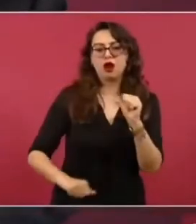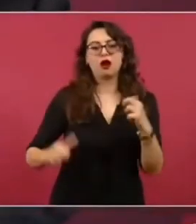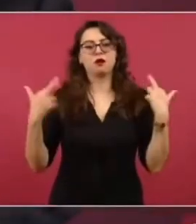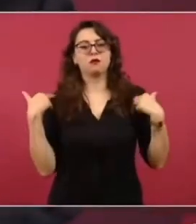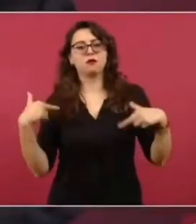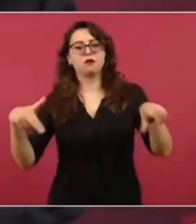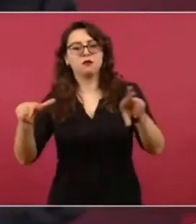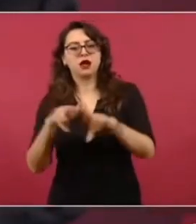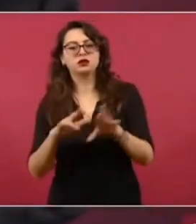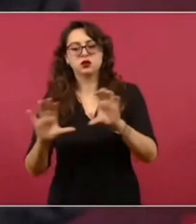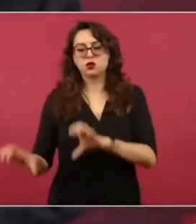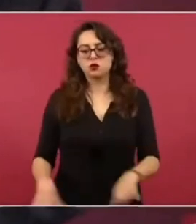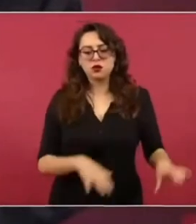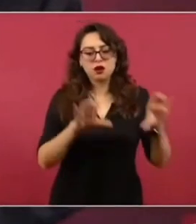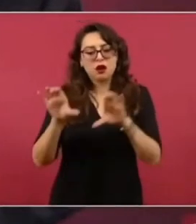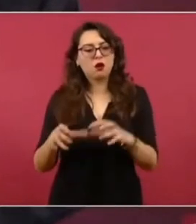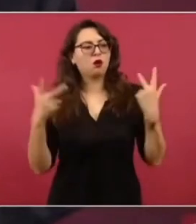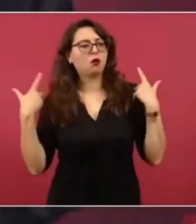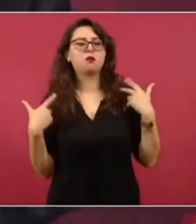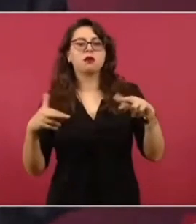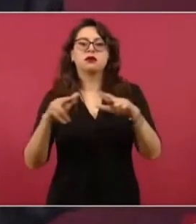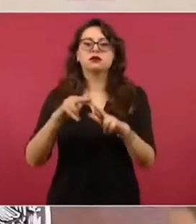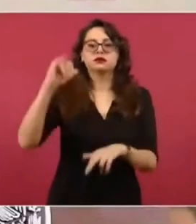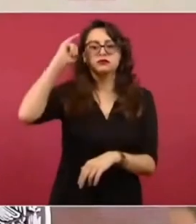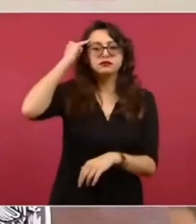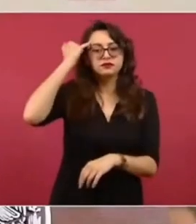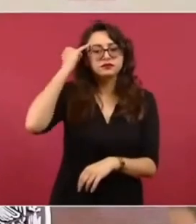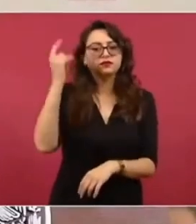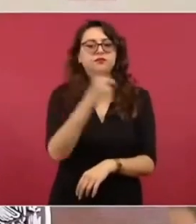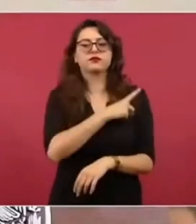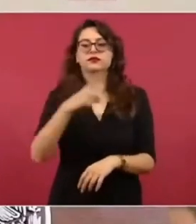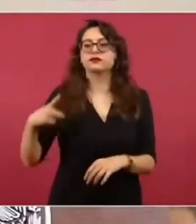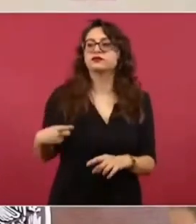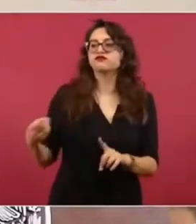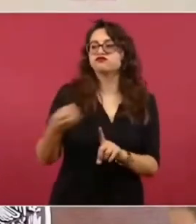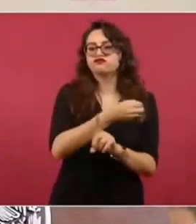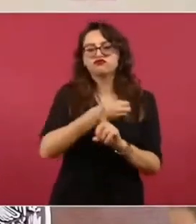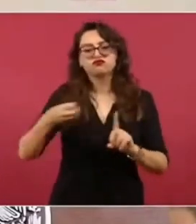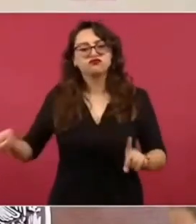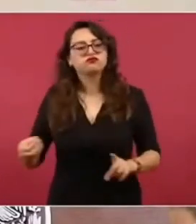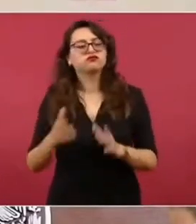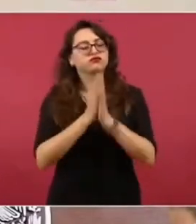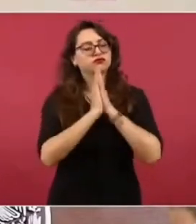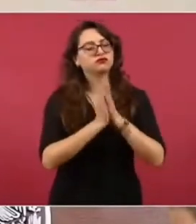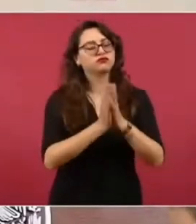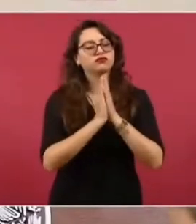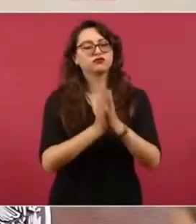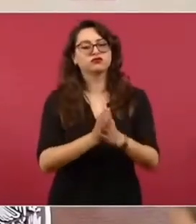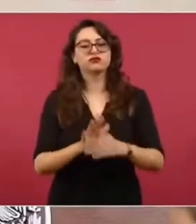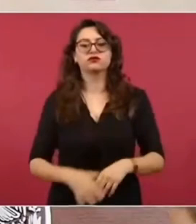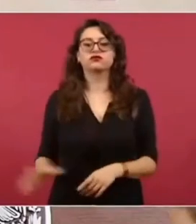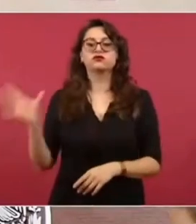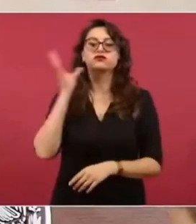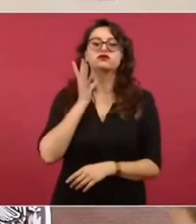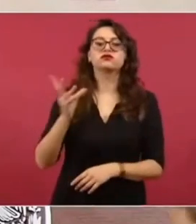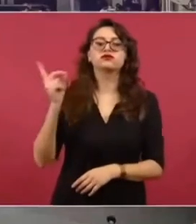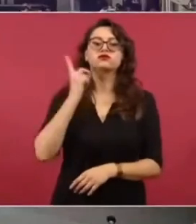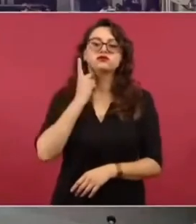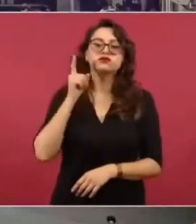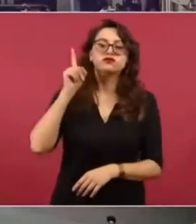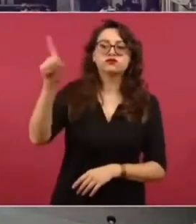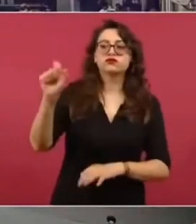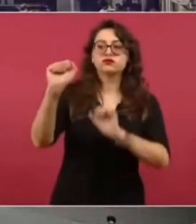educación indígena. En la Cámara de Diputados, más de 380 legisladores